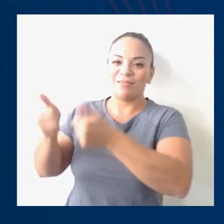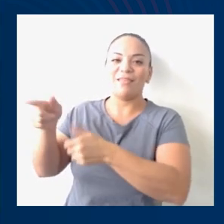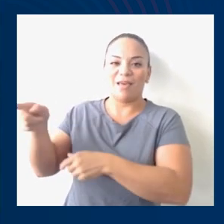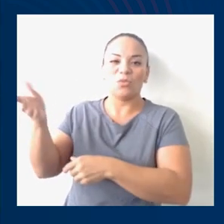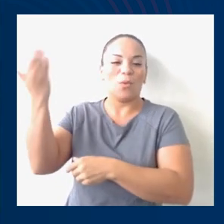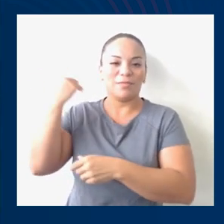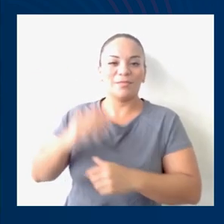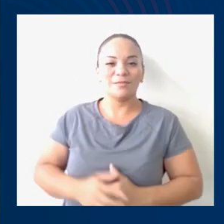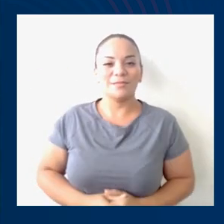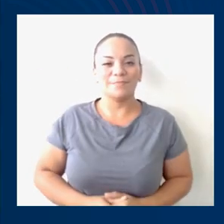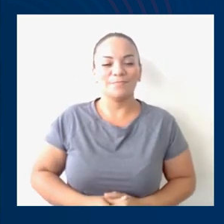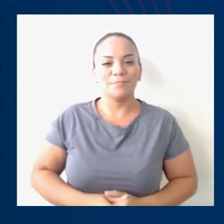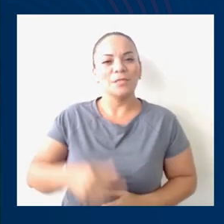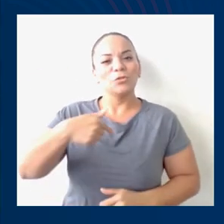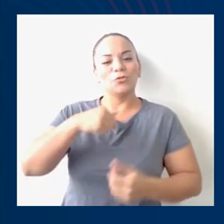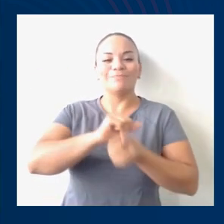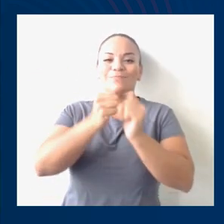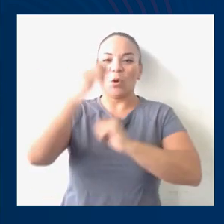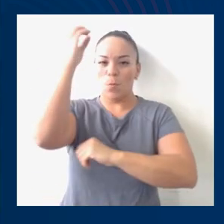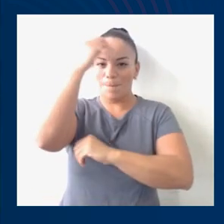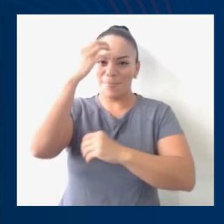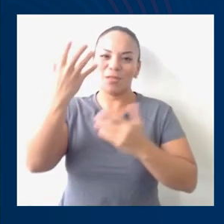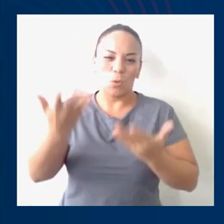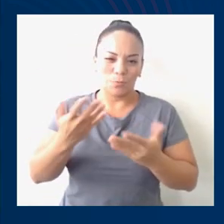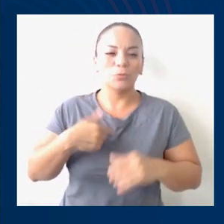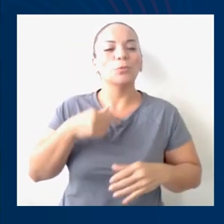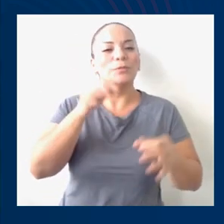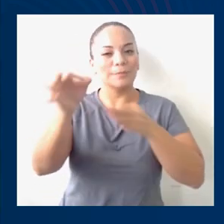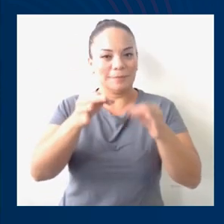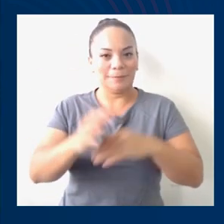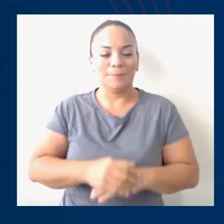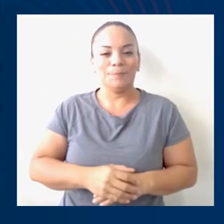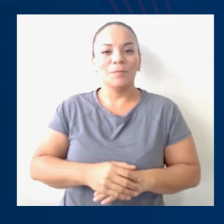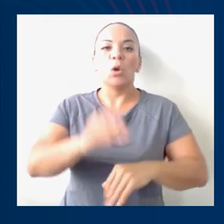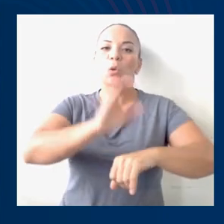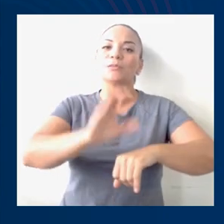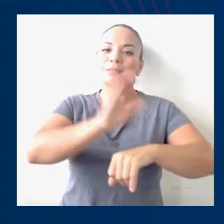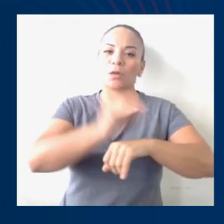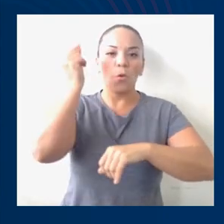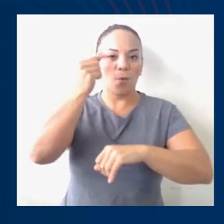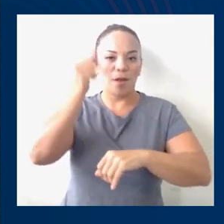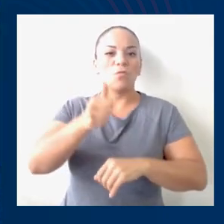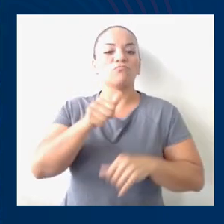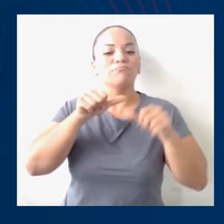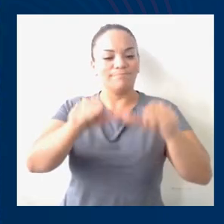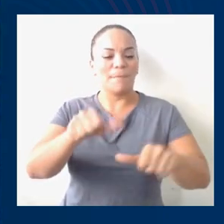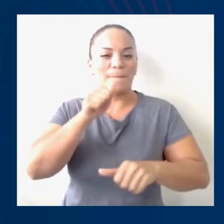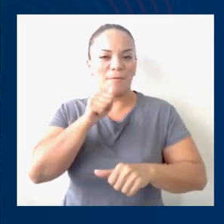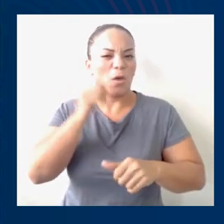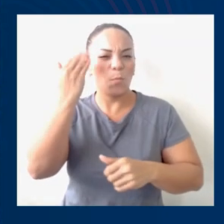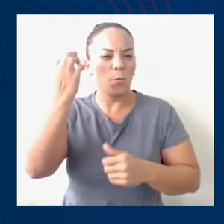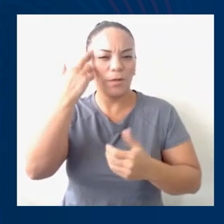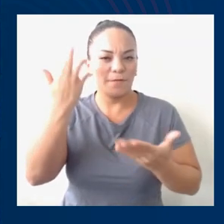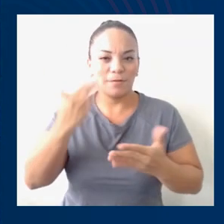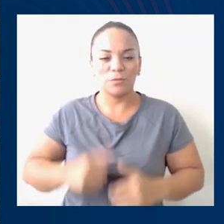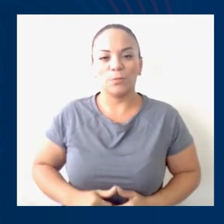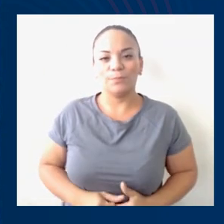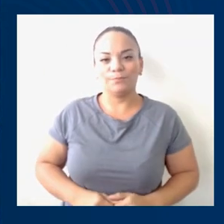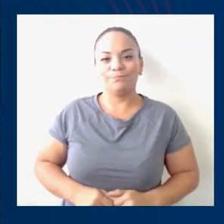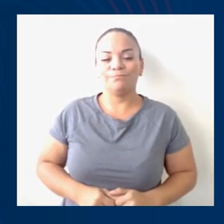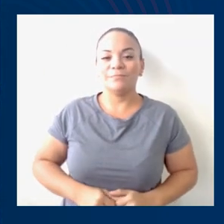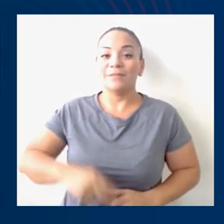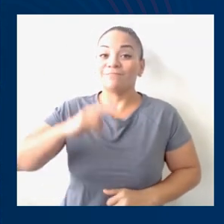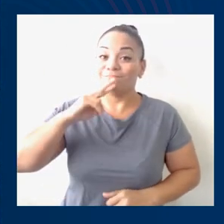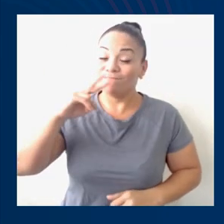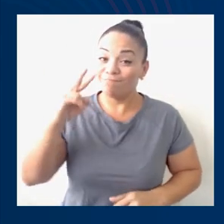¿Por qué es que estoy cambiando de opinión y quiero mantener el consejo de gobierno privado? La verdad